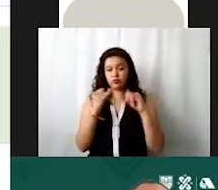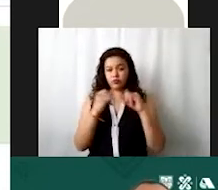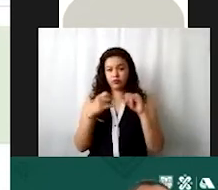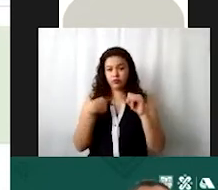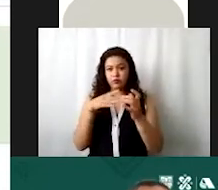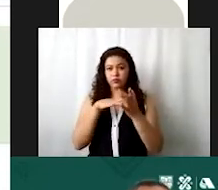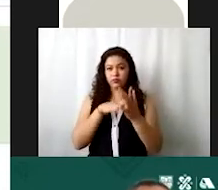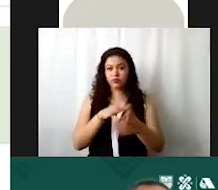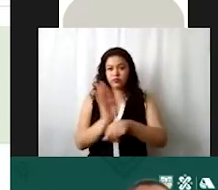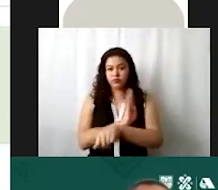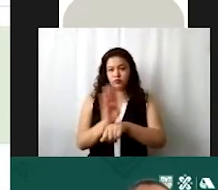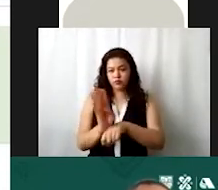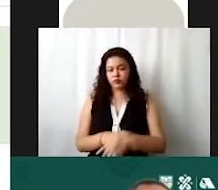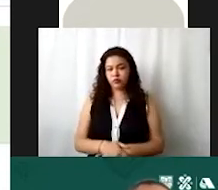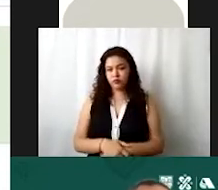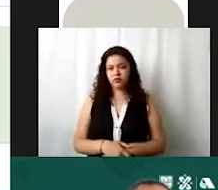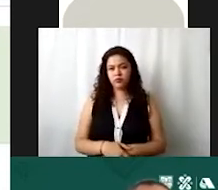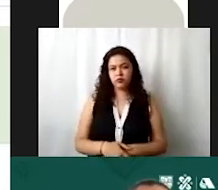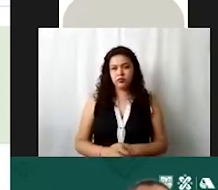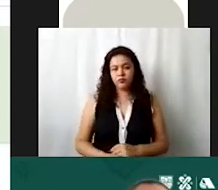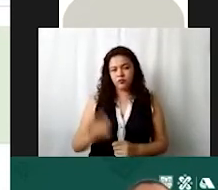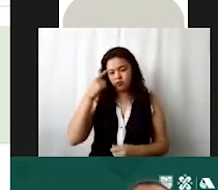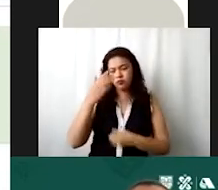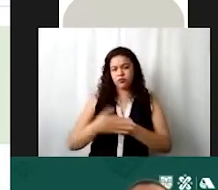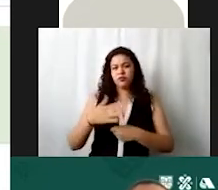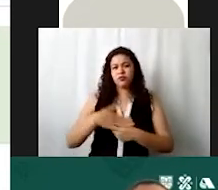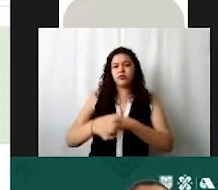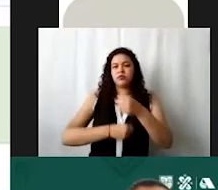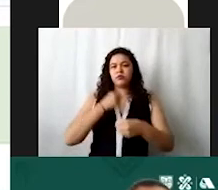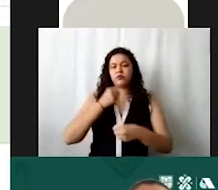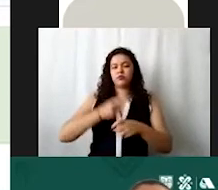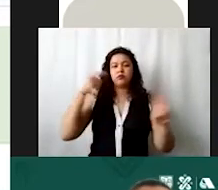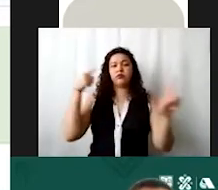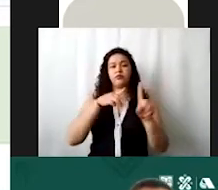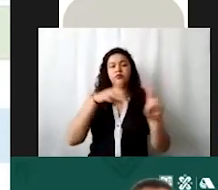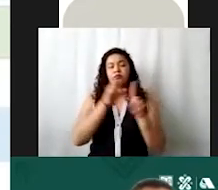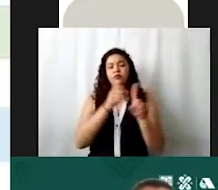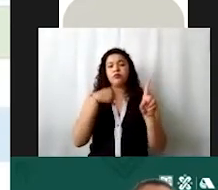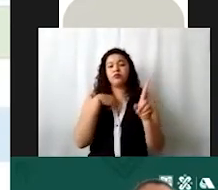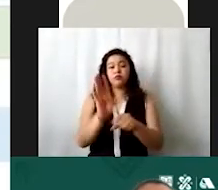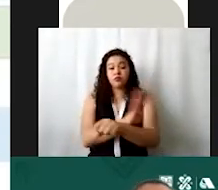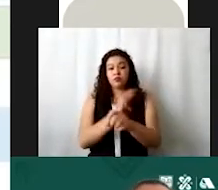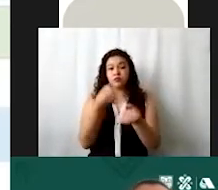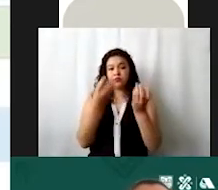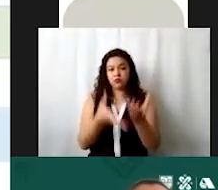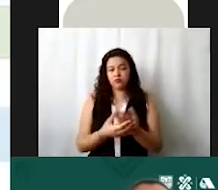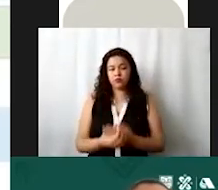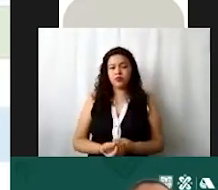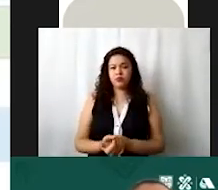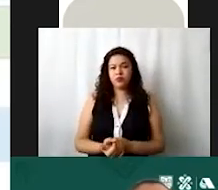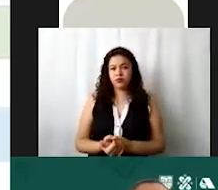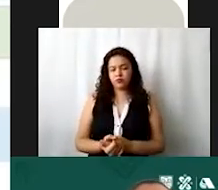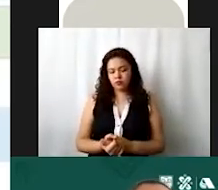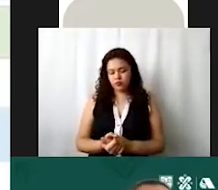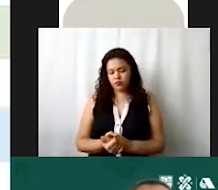voy a beneficiar durante el siguiente año la meta de instituciones a beneficiar ojo ahorita vamos a ver la